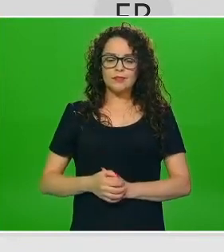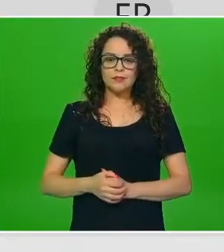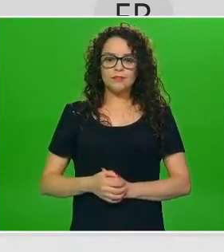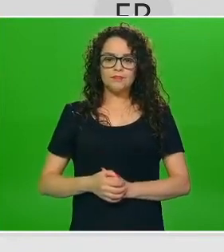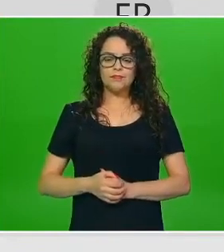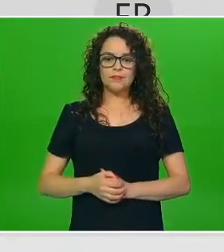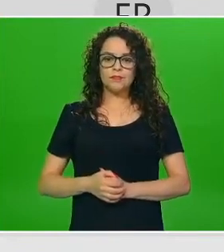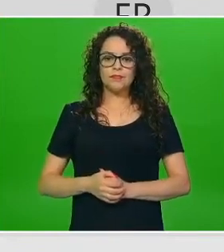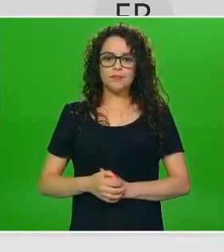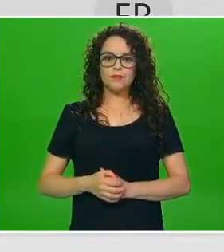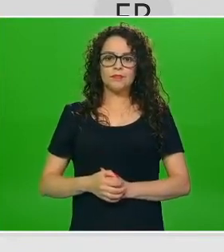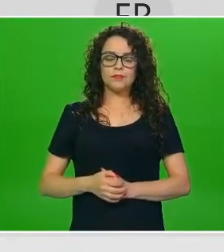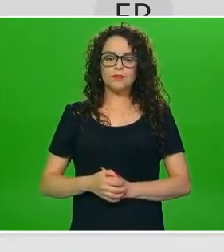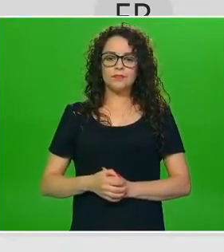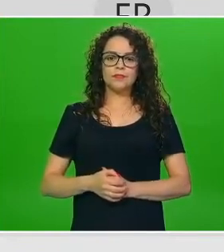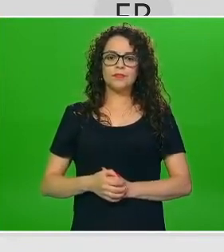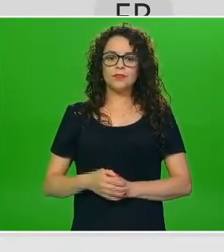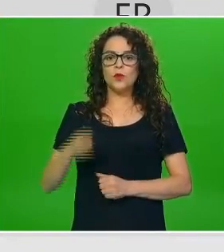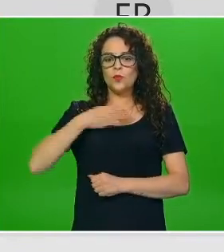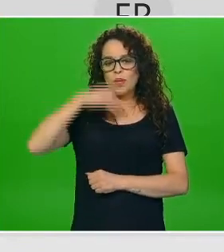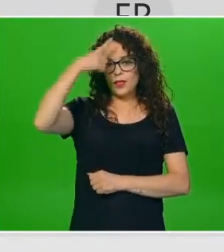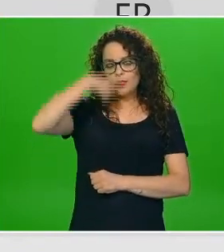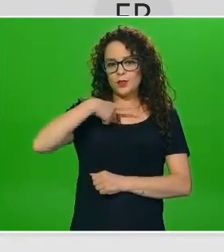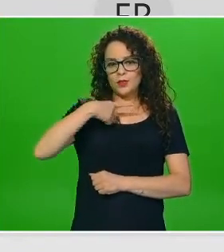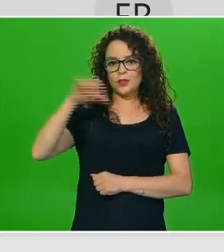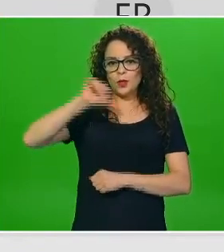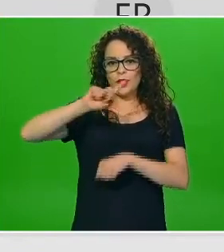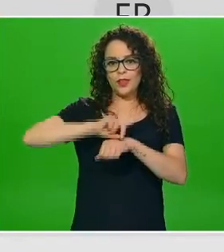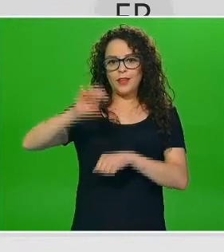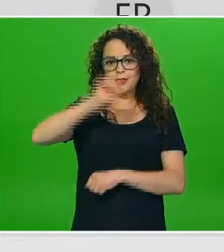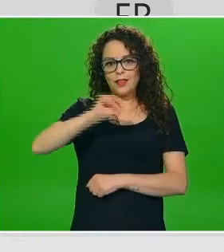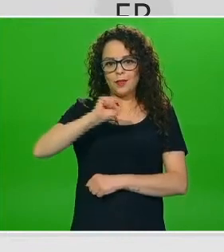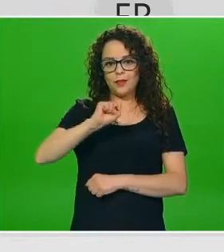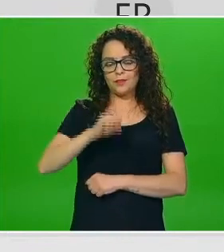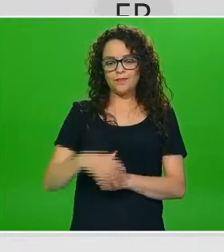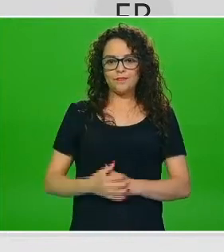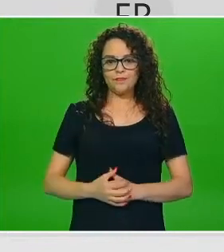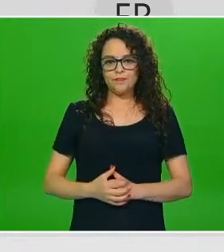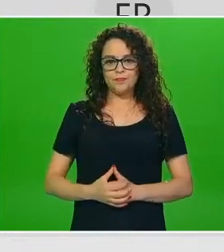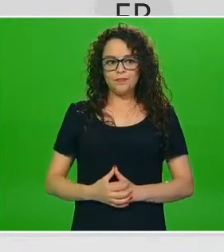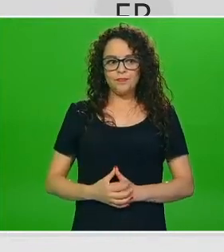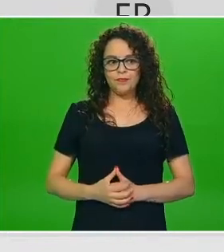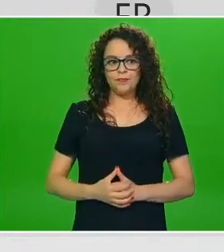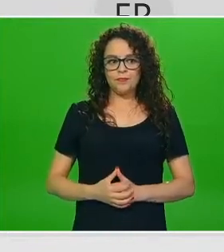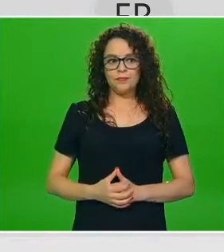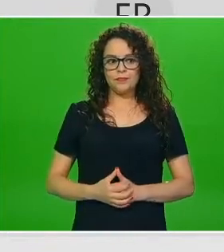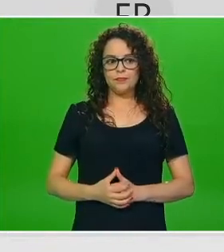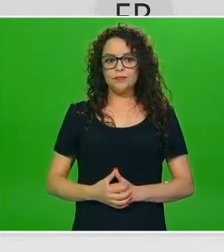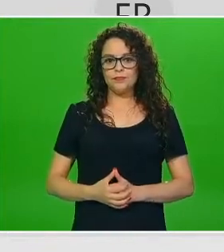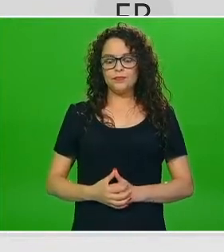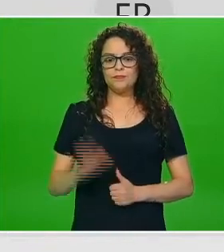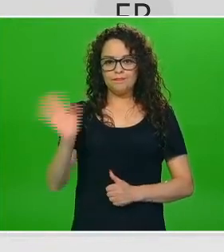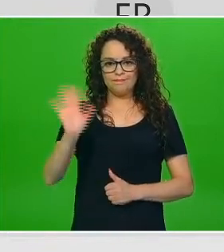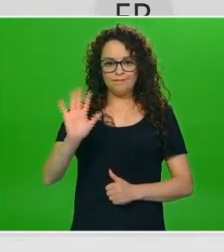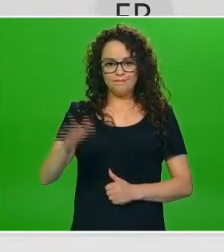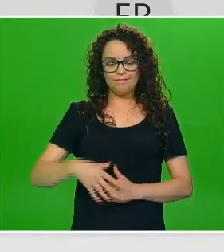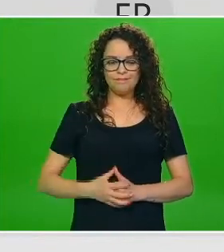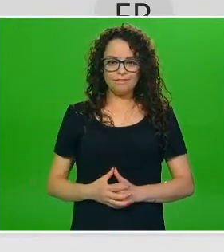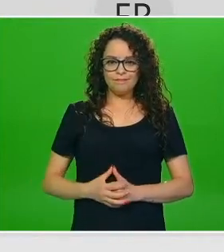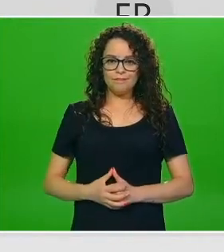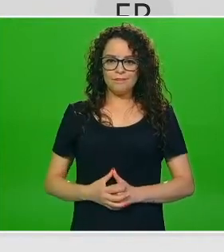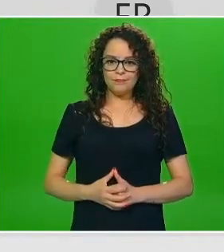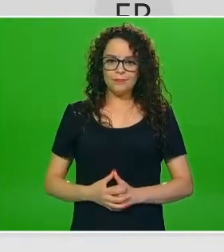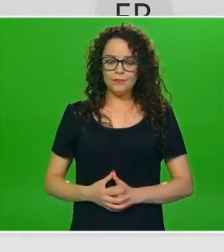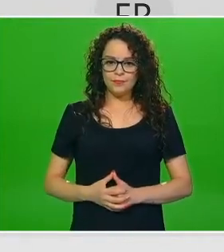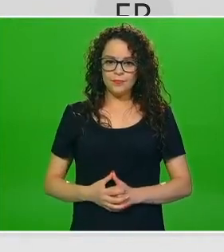buena noche de sábado hasta luego hasta luego muchas gracias